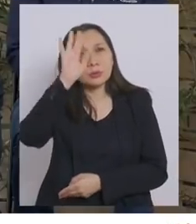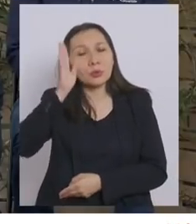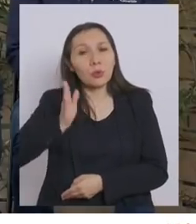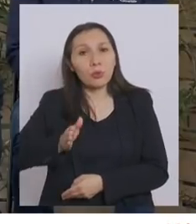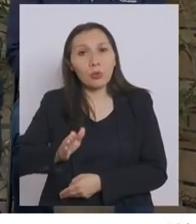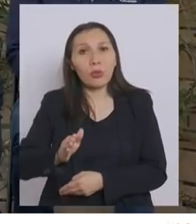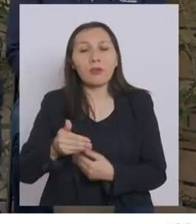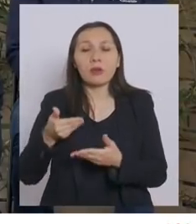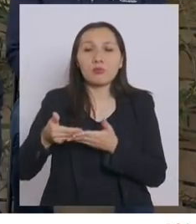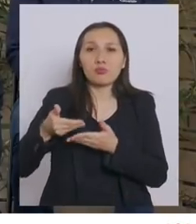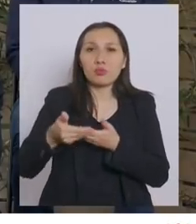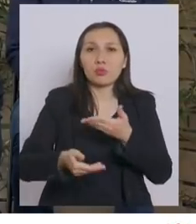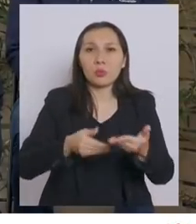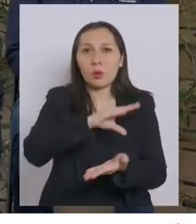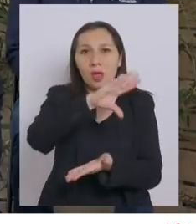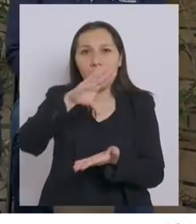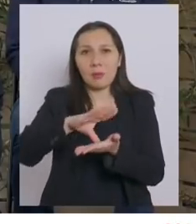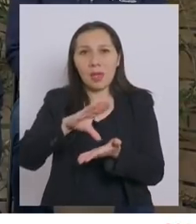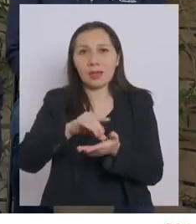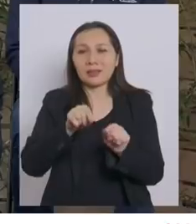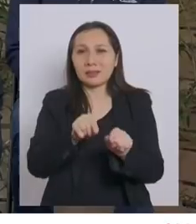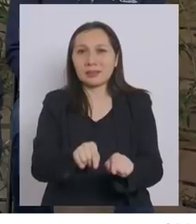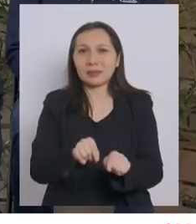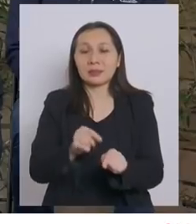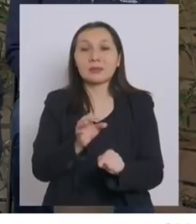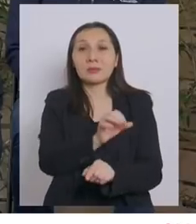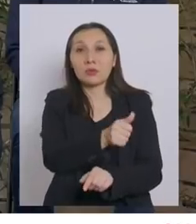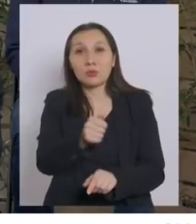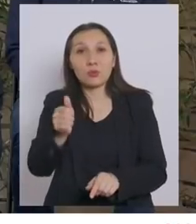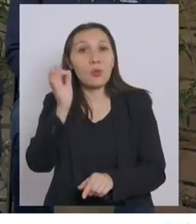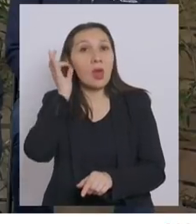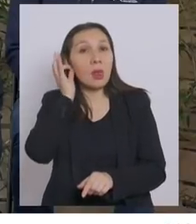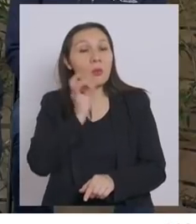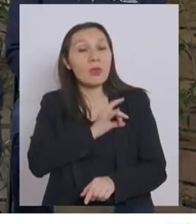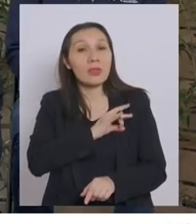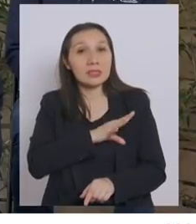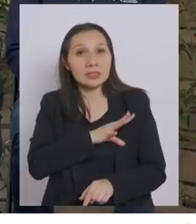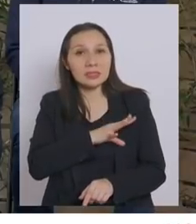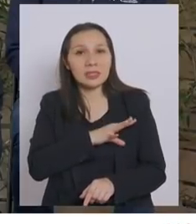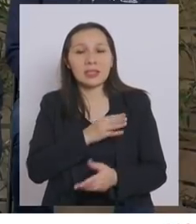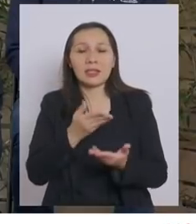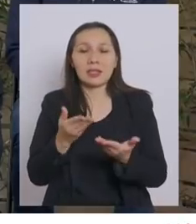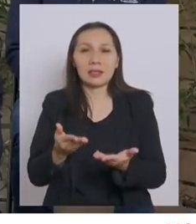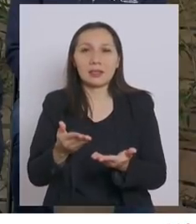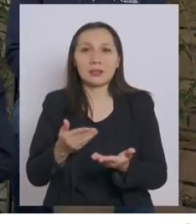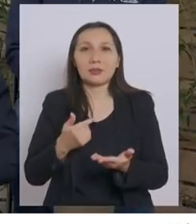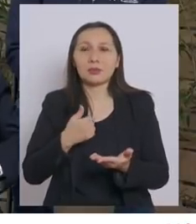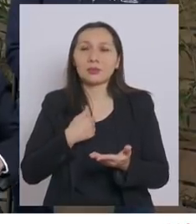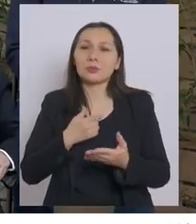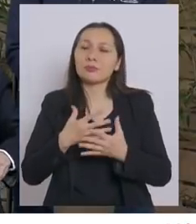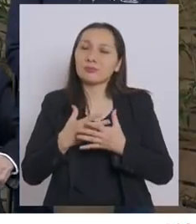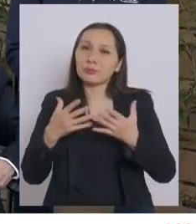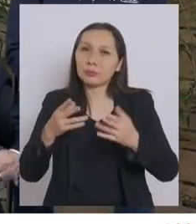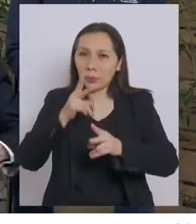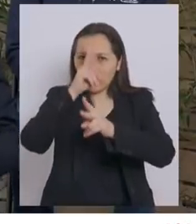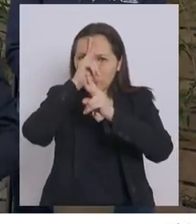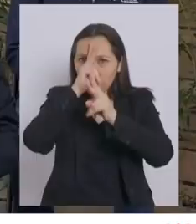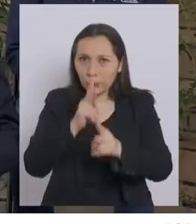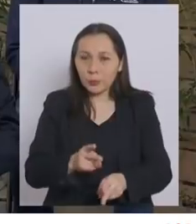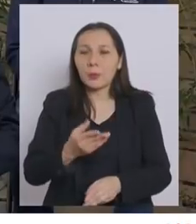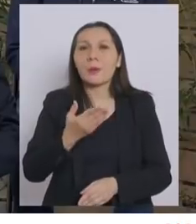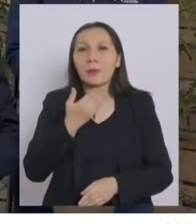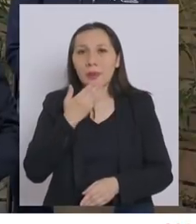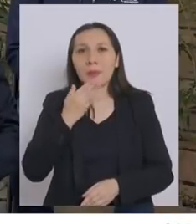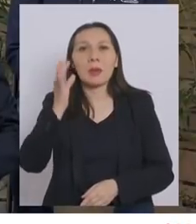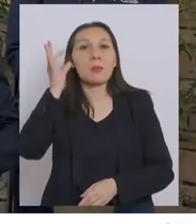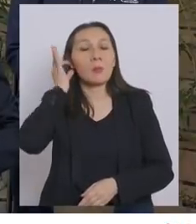legar a nuestro país. Por ellas y por todas las mujeres de Chile, yo hago un gran homenaje también